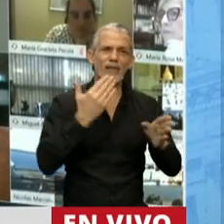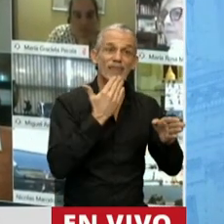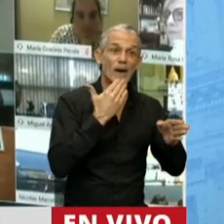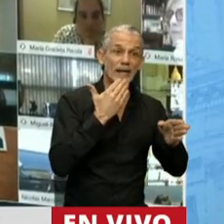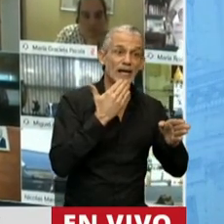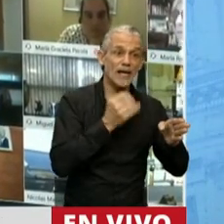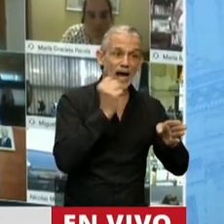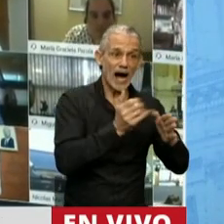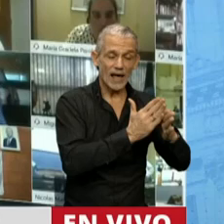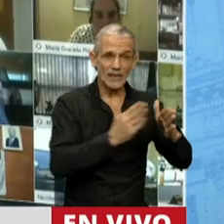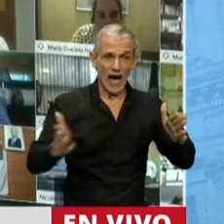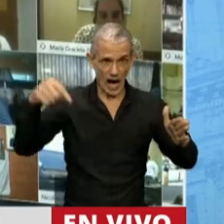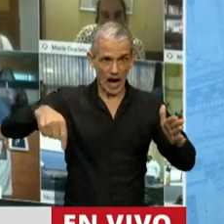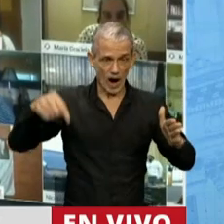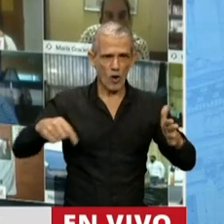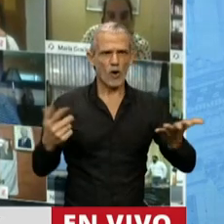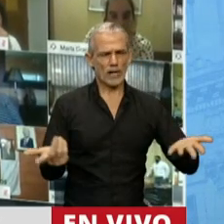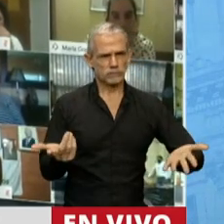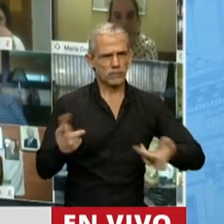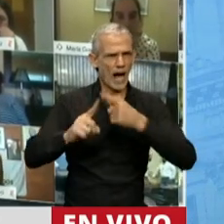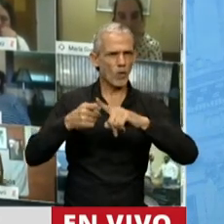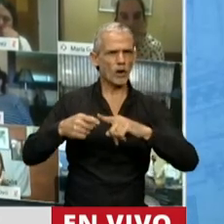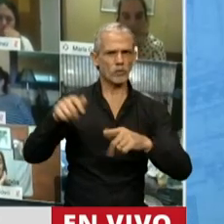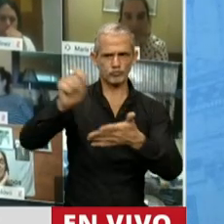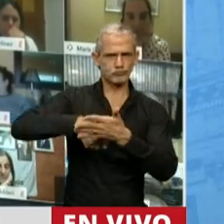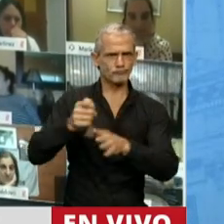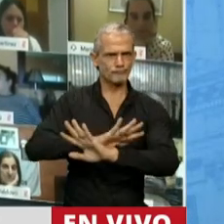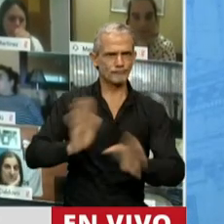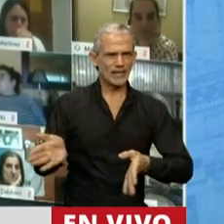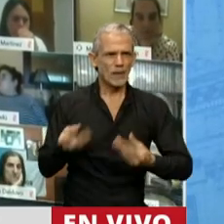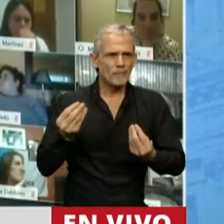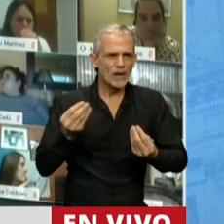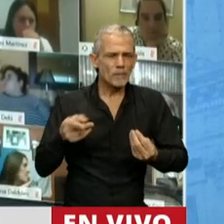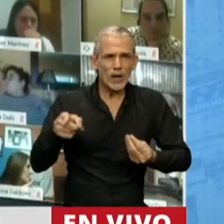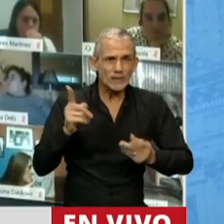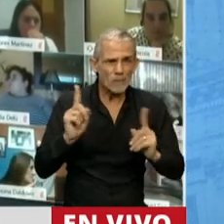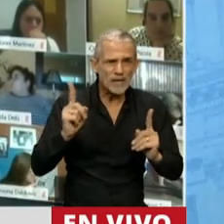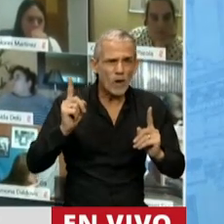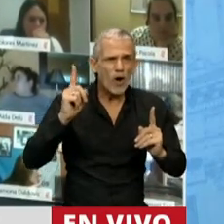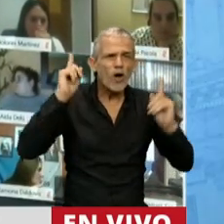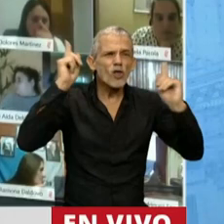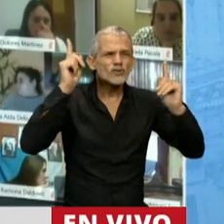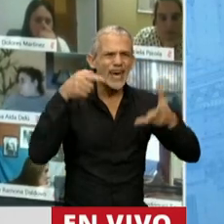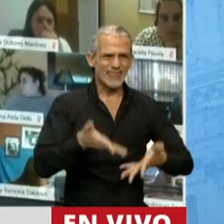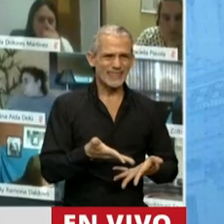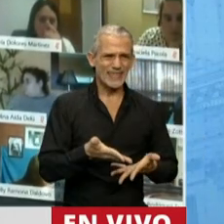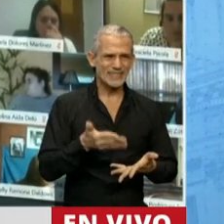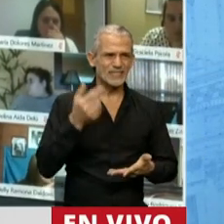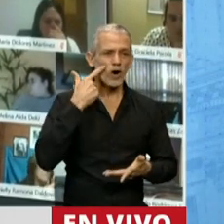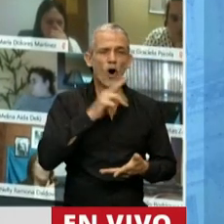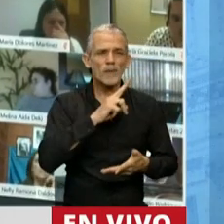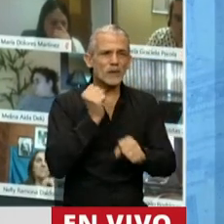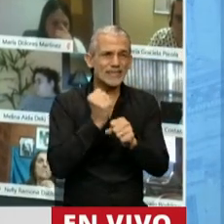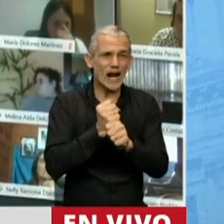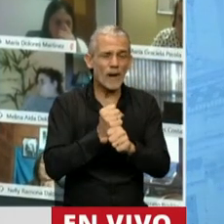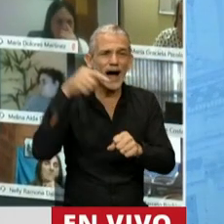a la actualidad, al acuerdo que se ha cerrado. Imaginemos, ¿por qué esa paritaria no la tienen los docentes? Las trabajadoras